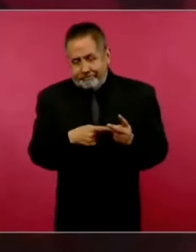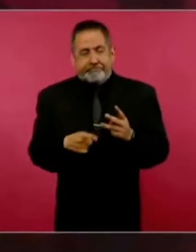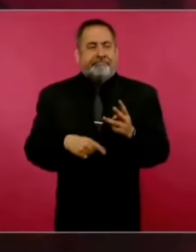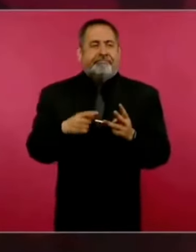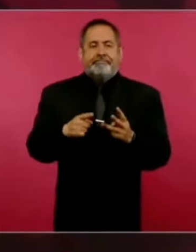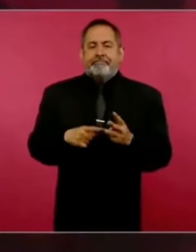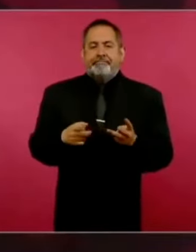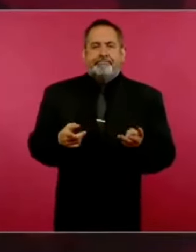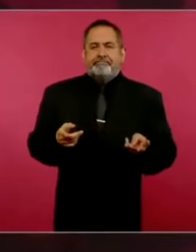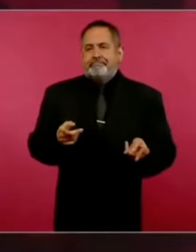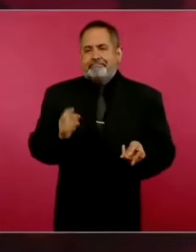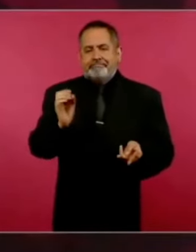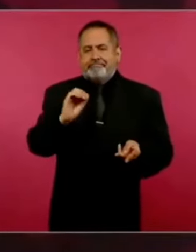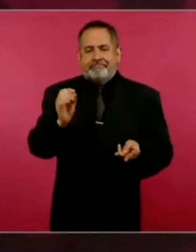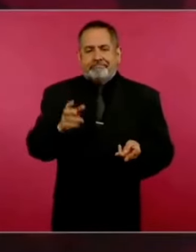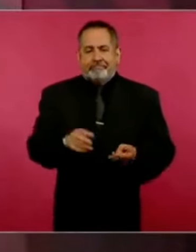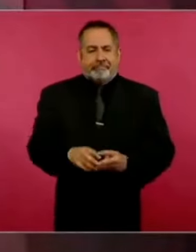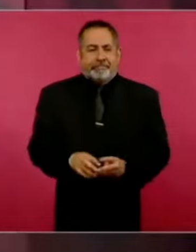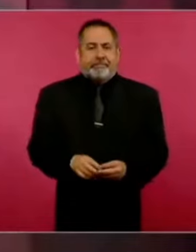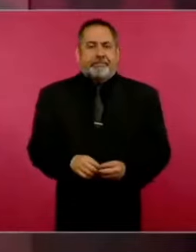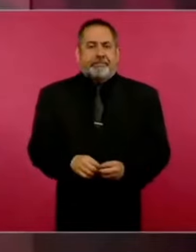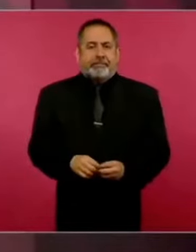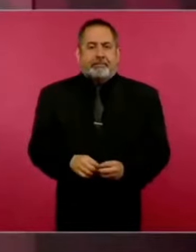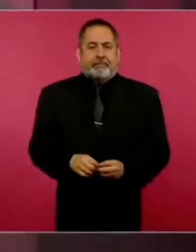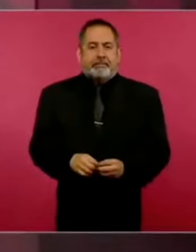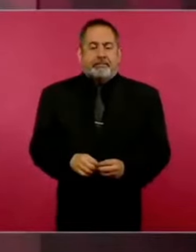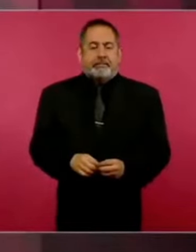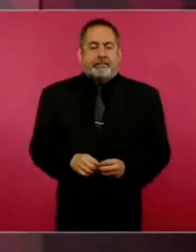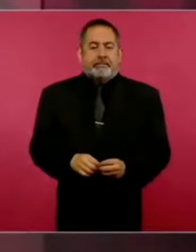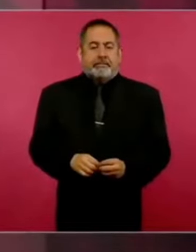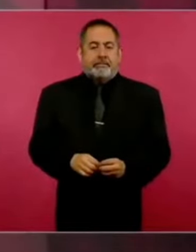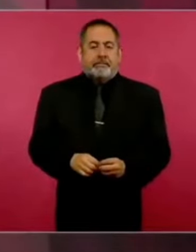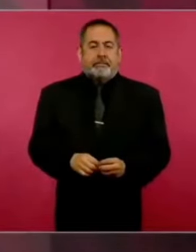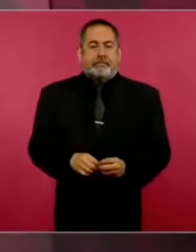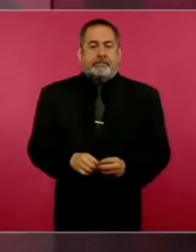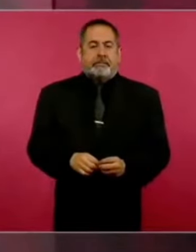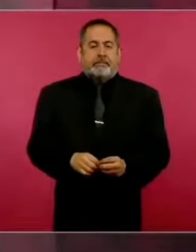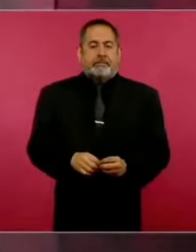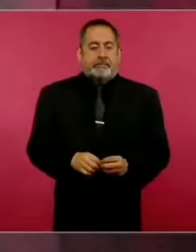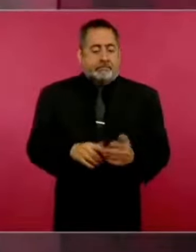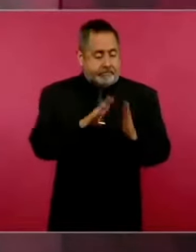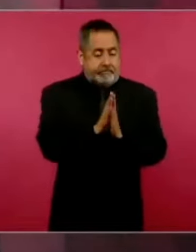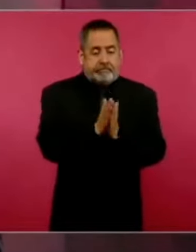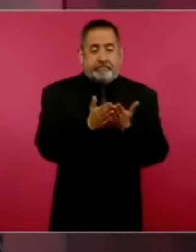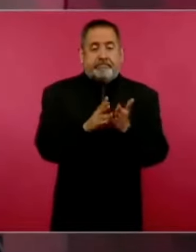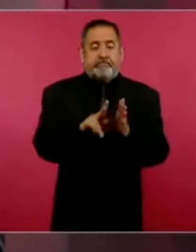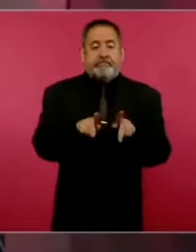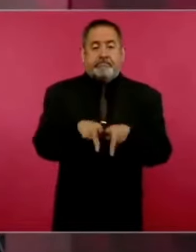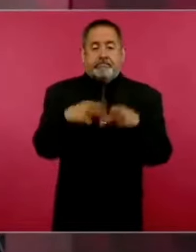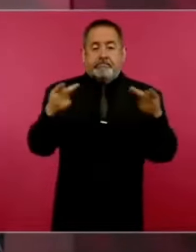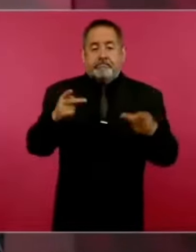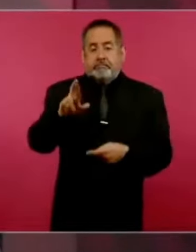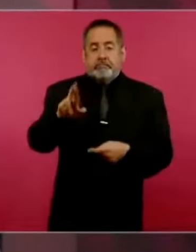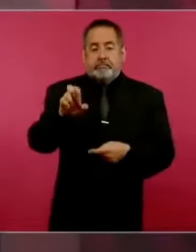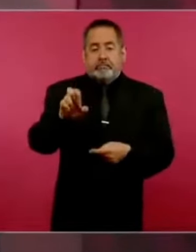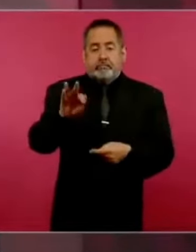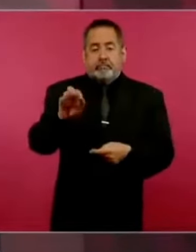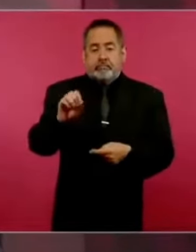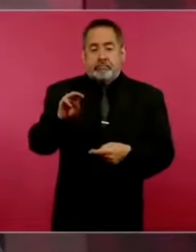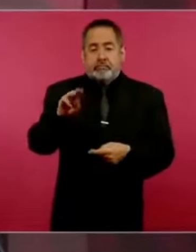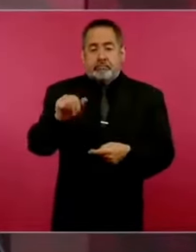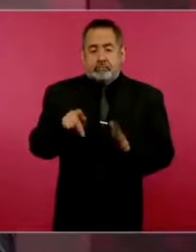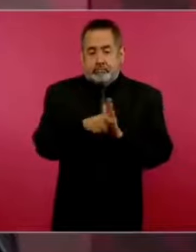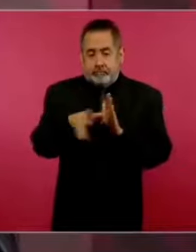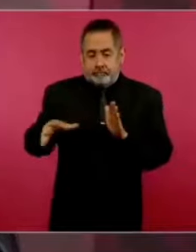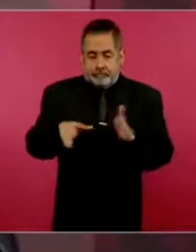a leer en el Reforma o en el Universal,